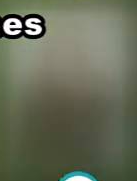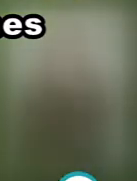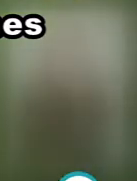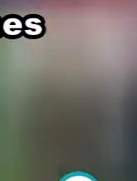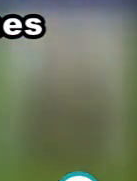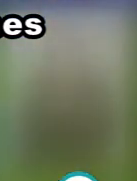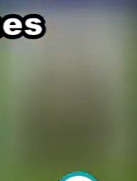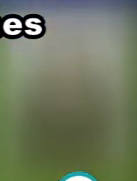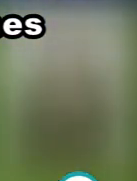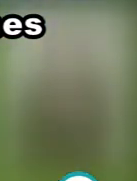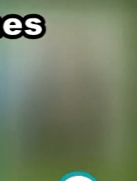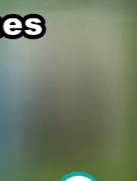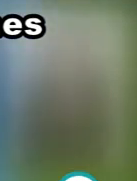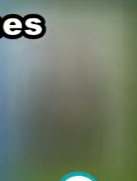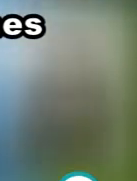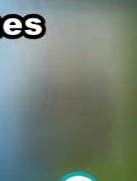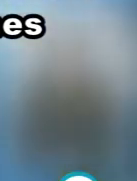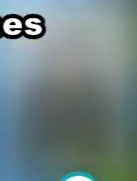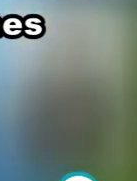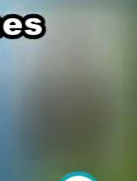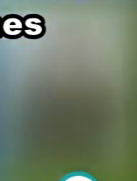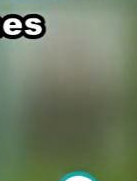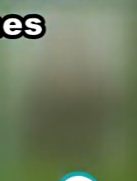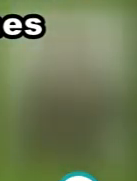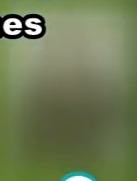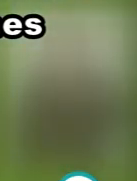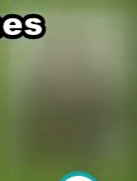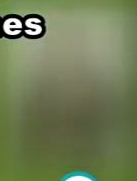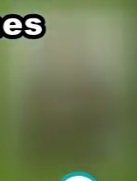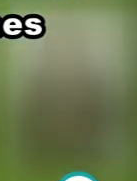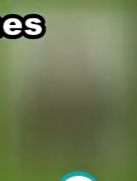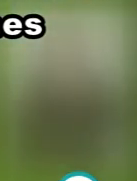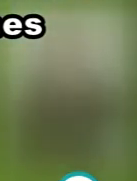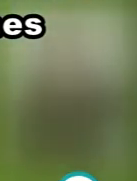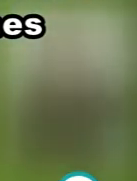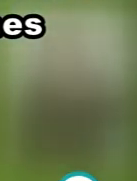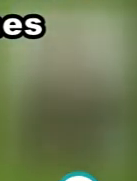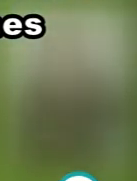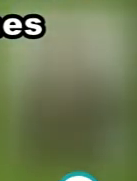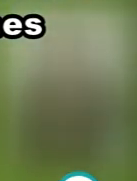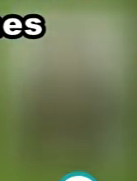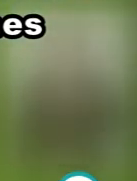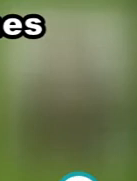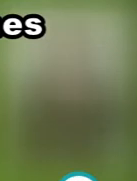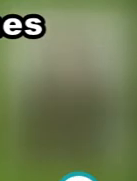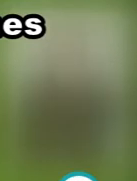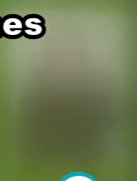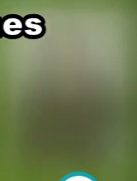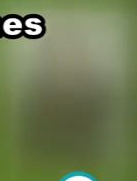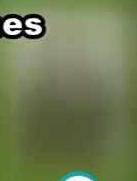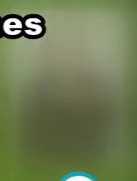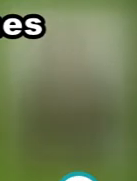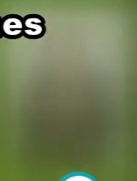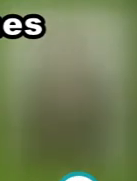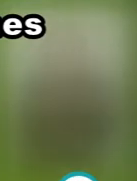adelantado. Lemar cuando recibe, porque Luis Suárez entra en la jugada